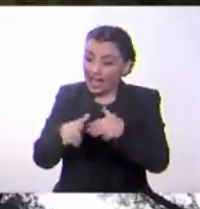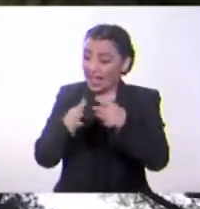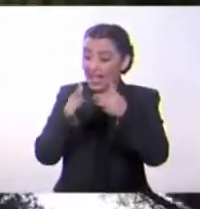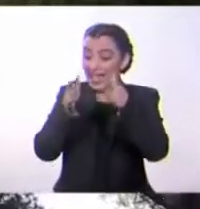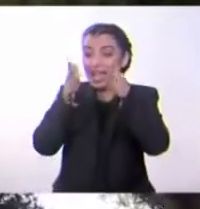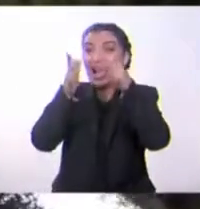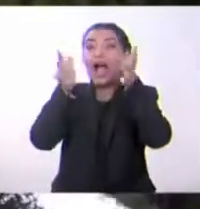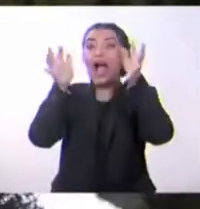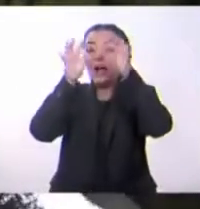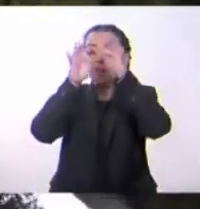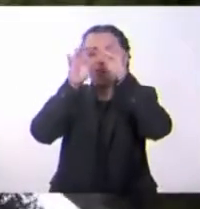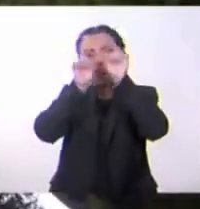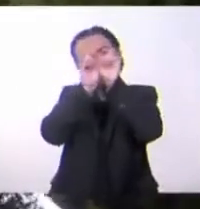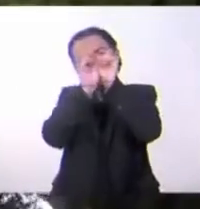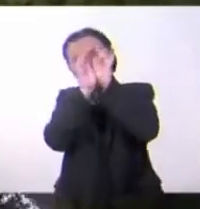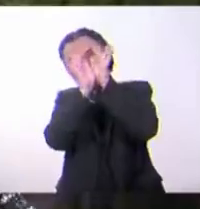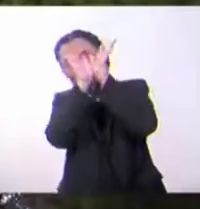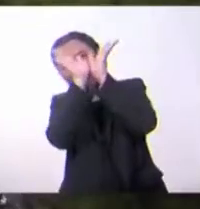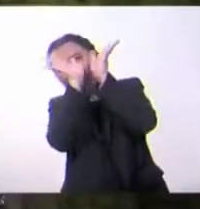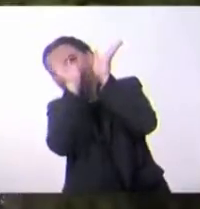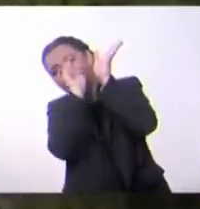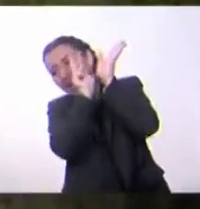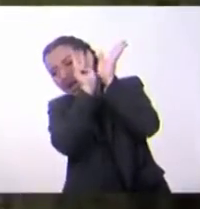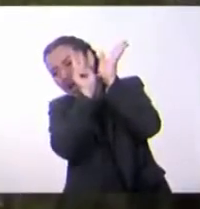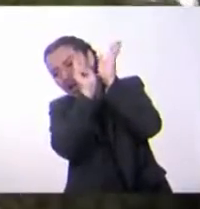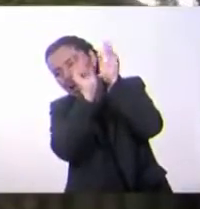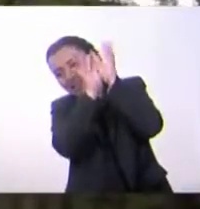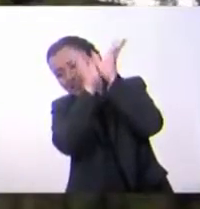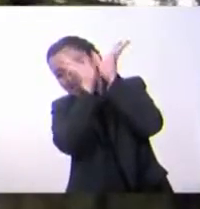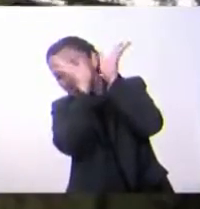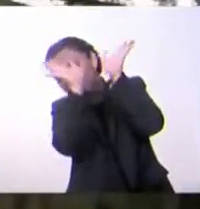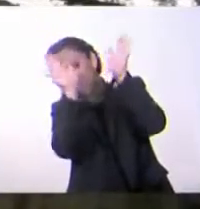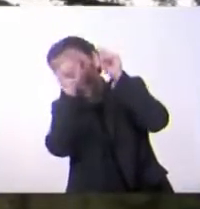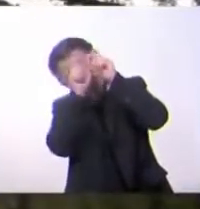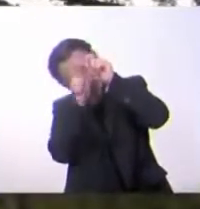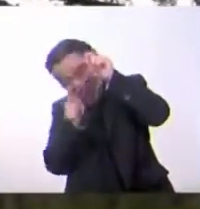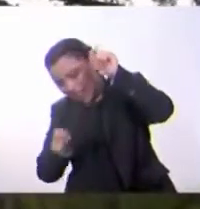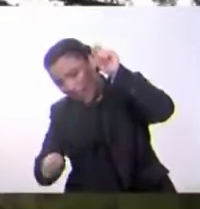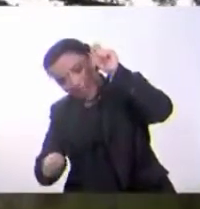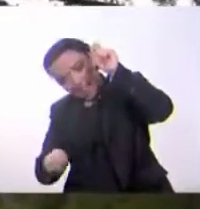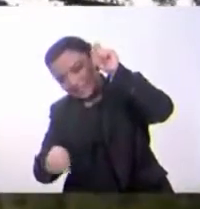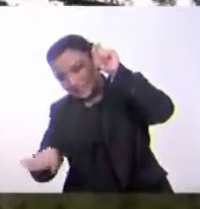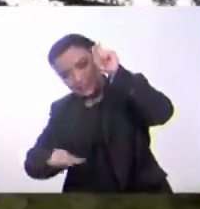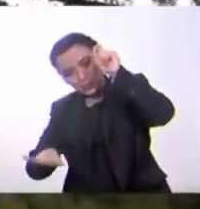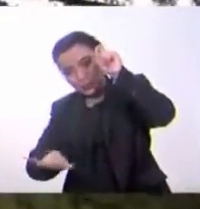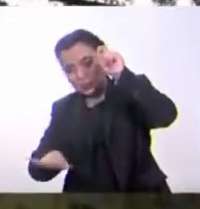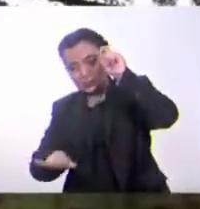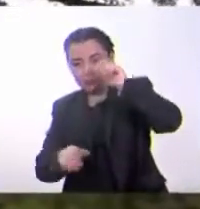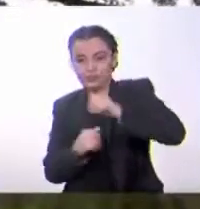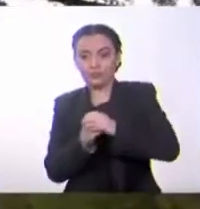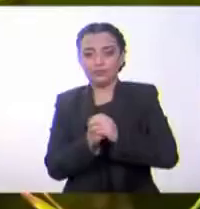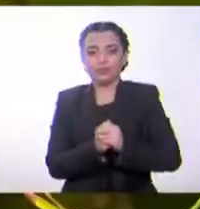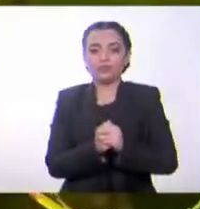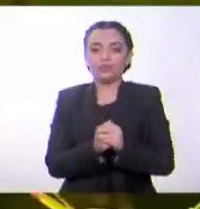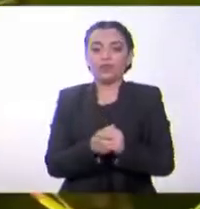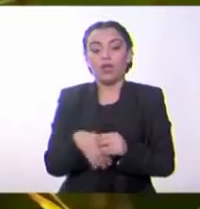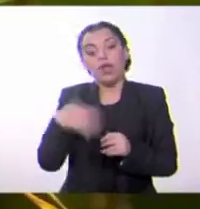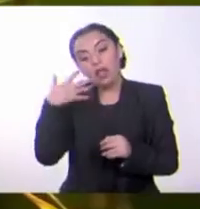lejos del suelo. Algunas personas consideran que los árboles pueden no tener ramas, como los cocoteros.